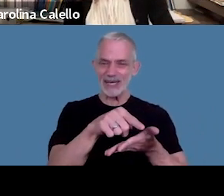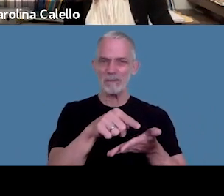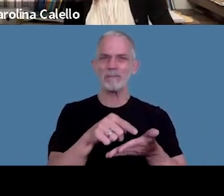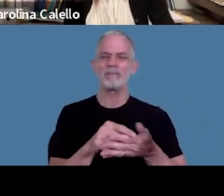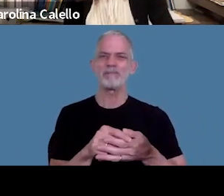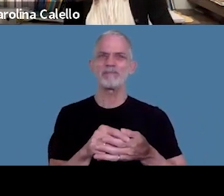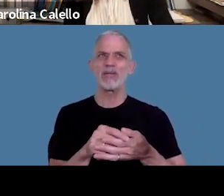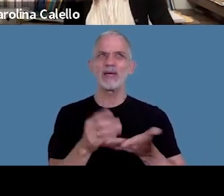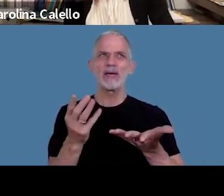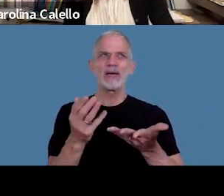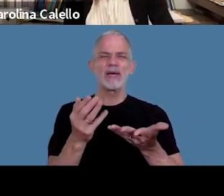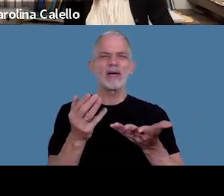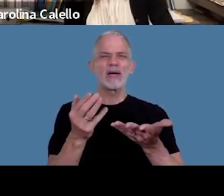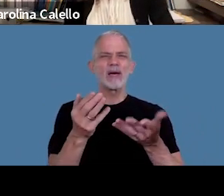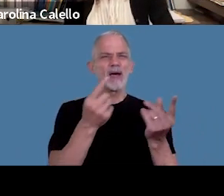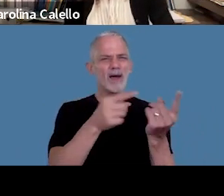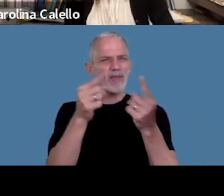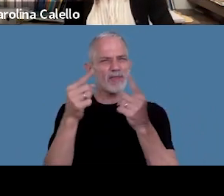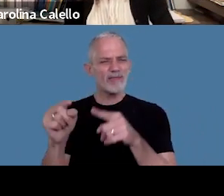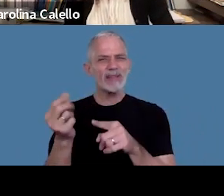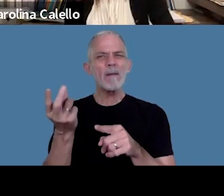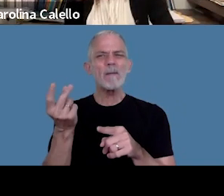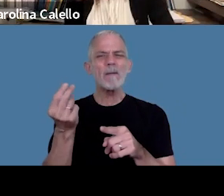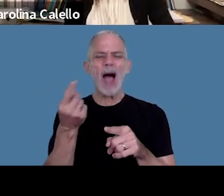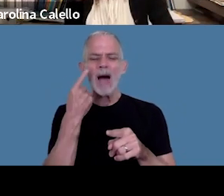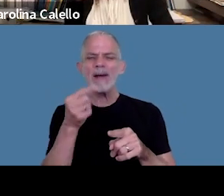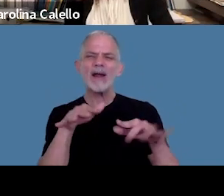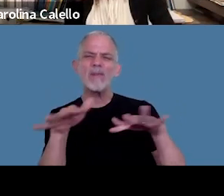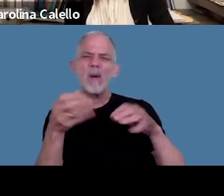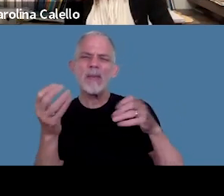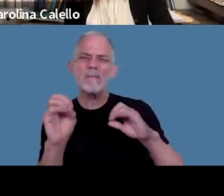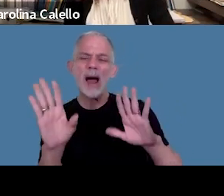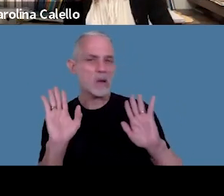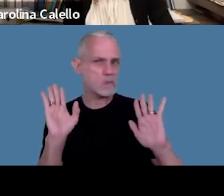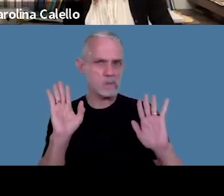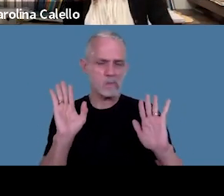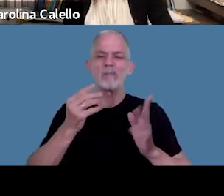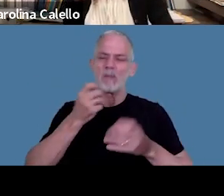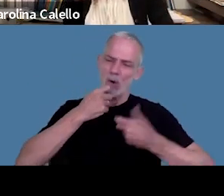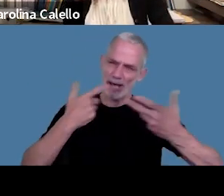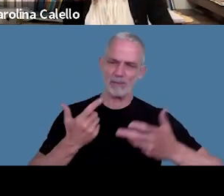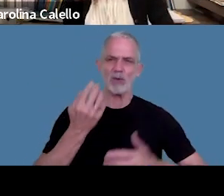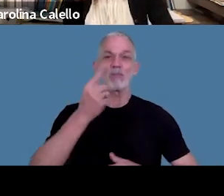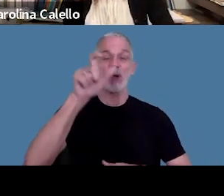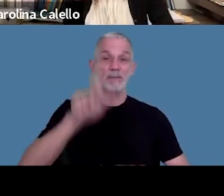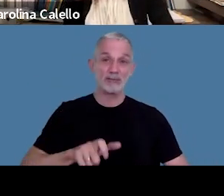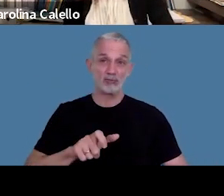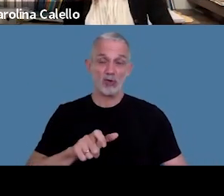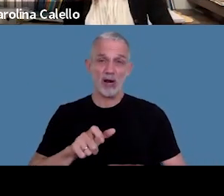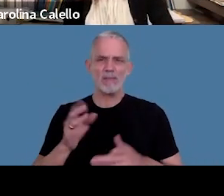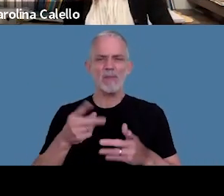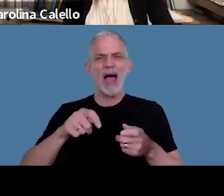se distinguen de la valoración de esos hechos por ejemplo si hay un